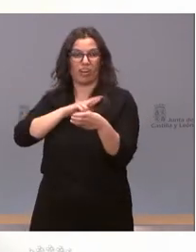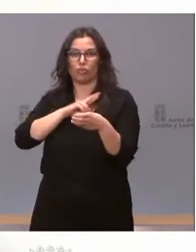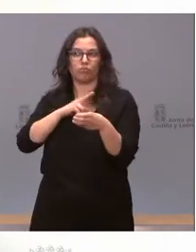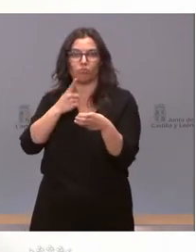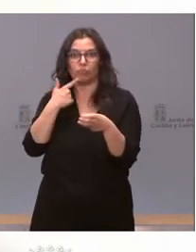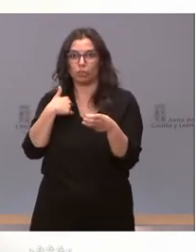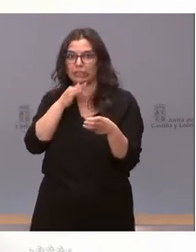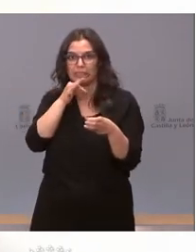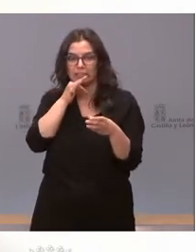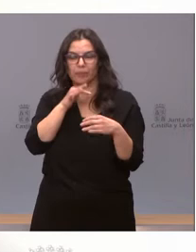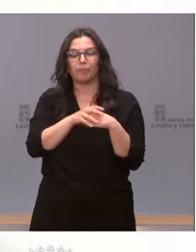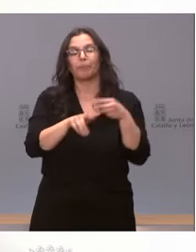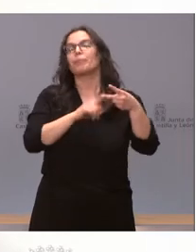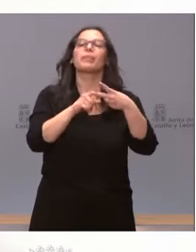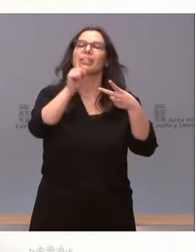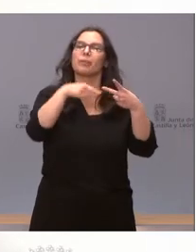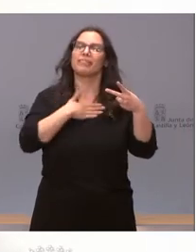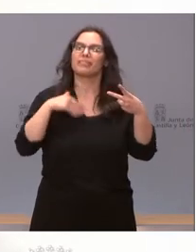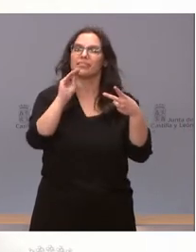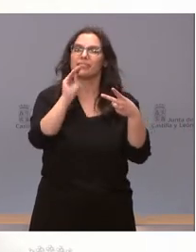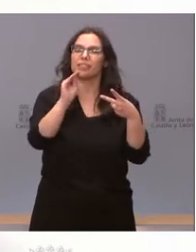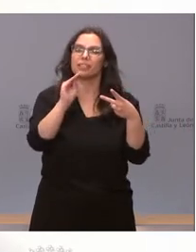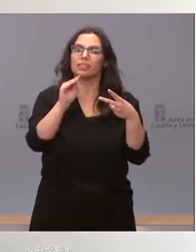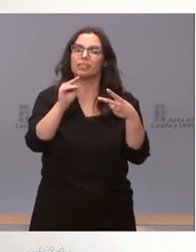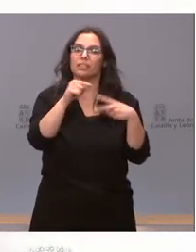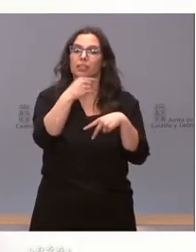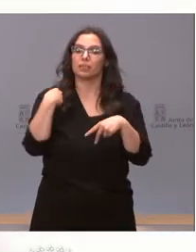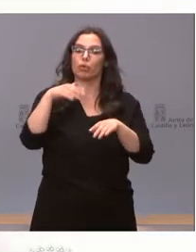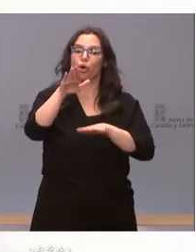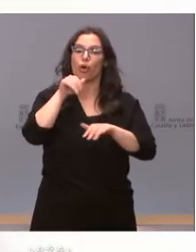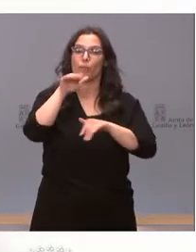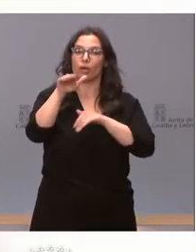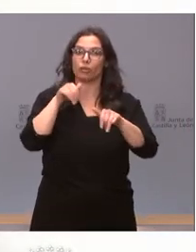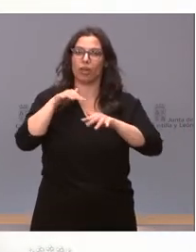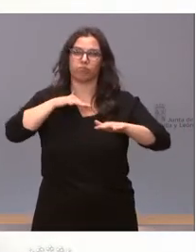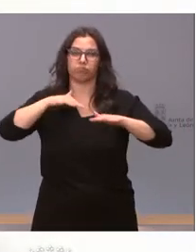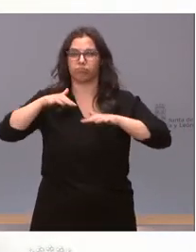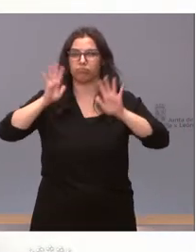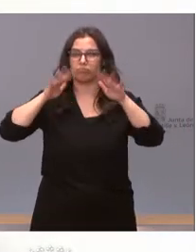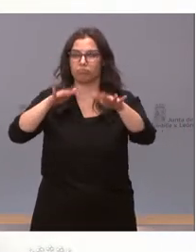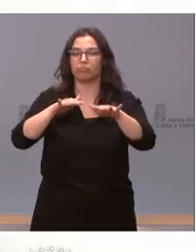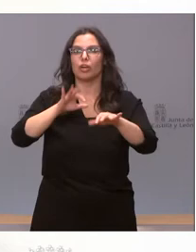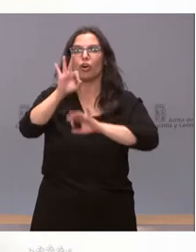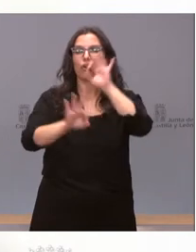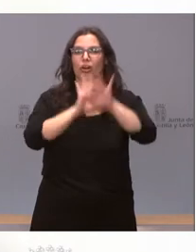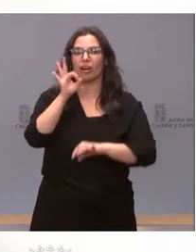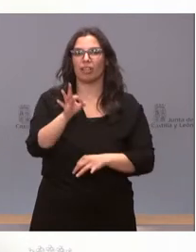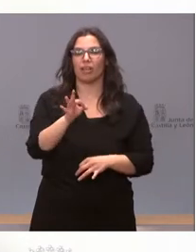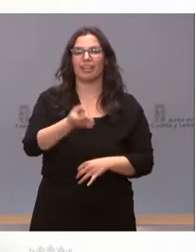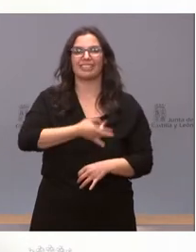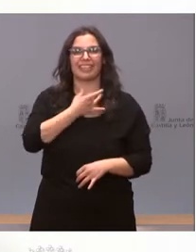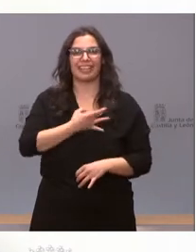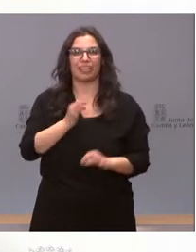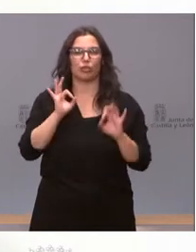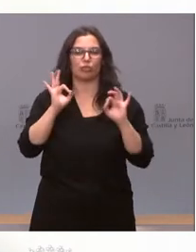confirmación. Y luego le quería preguntar por esa convocatoria de movilizaciones que han hecho los sindicatos sanitarios menos